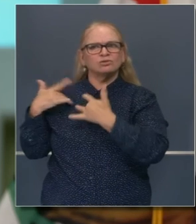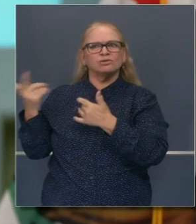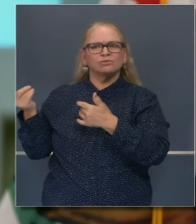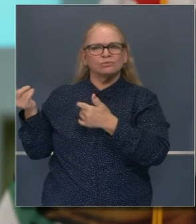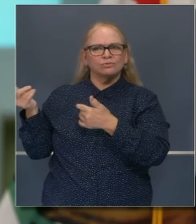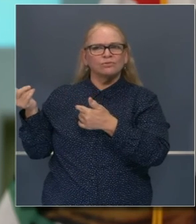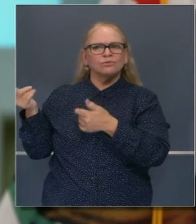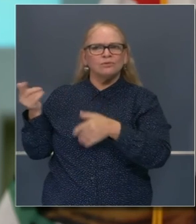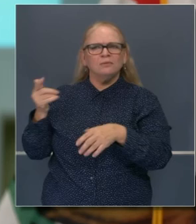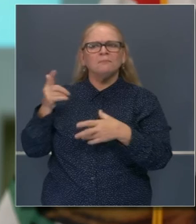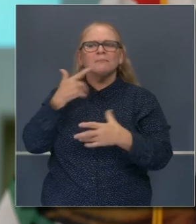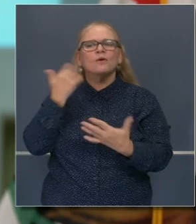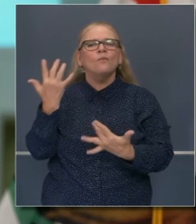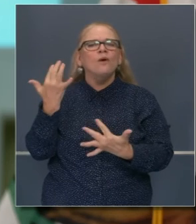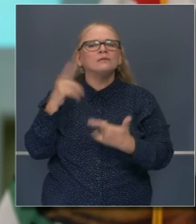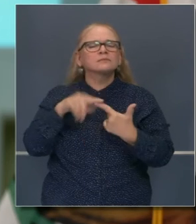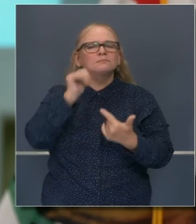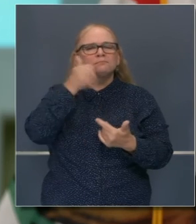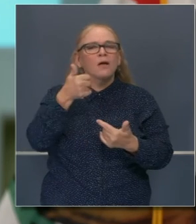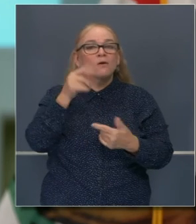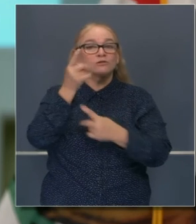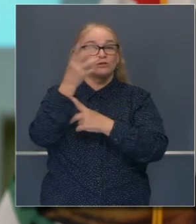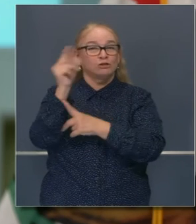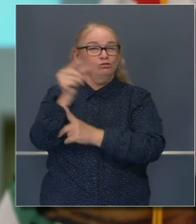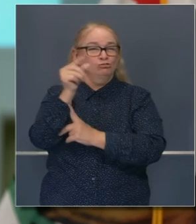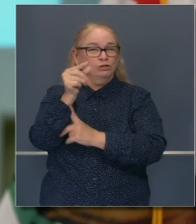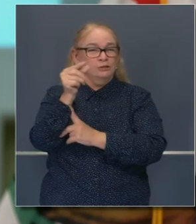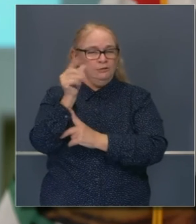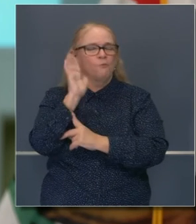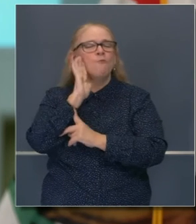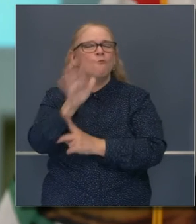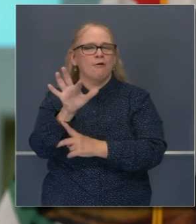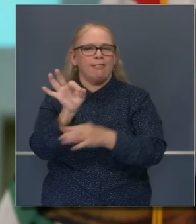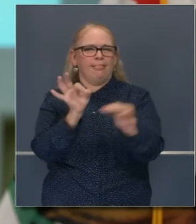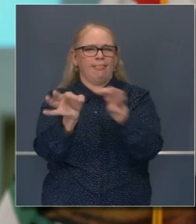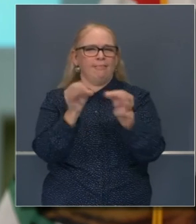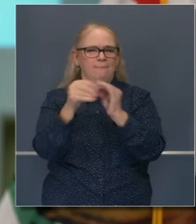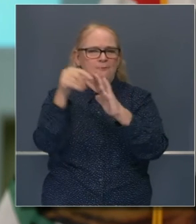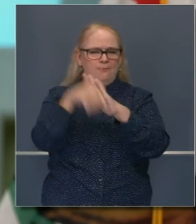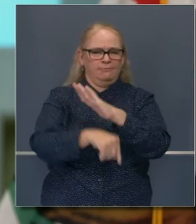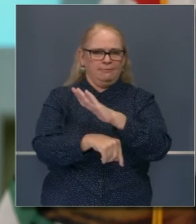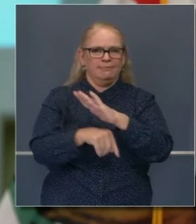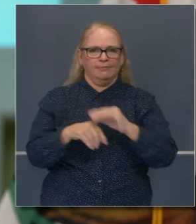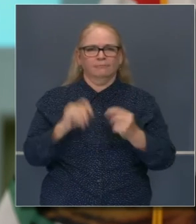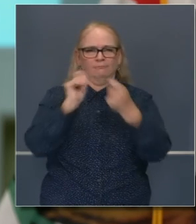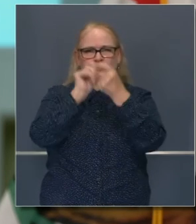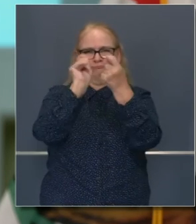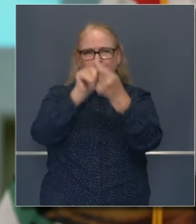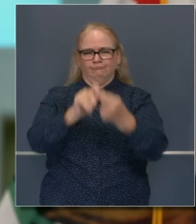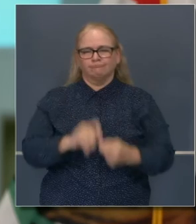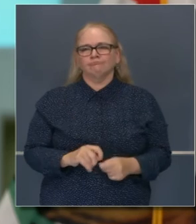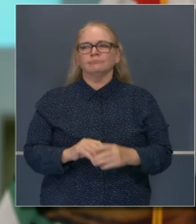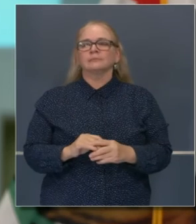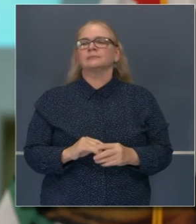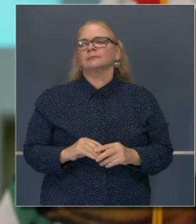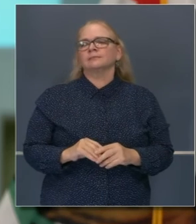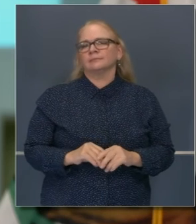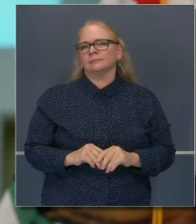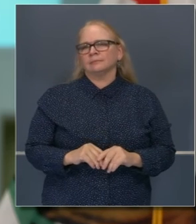Galley mañana hablará de las últimas noticias del movimiento de nivel a nivel de los condados.